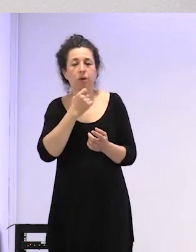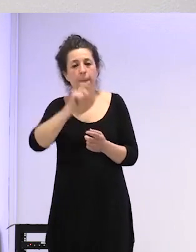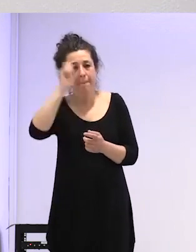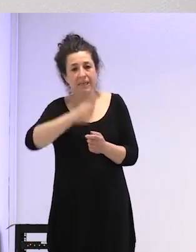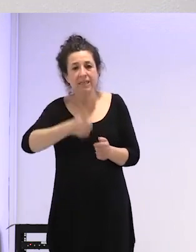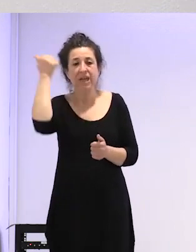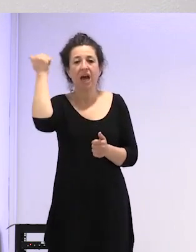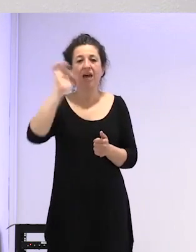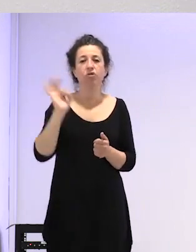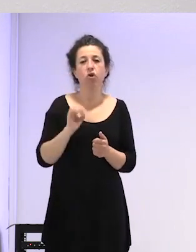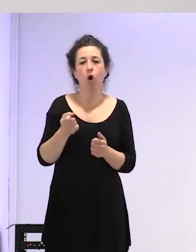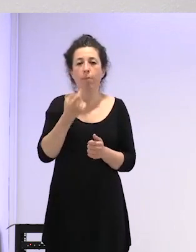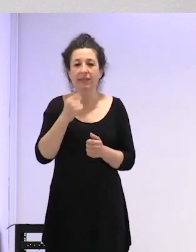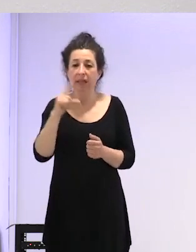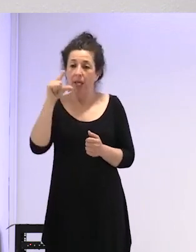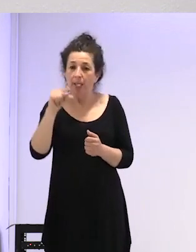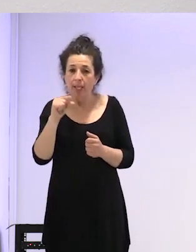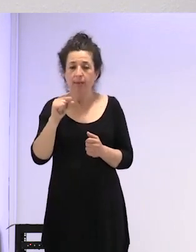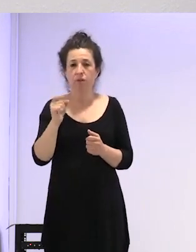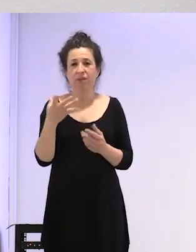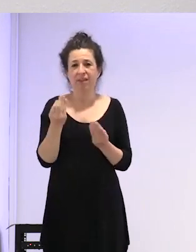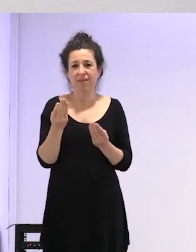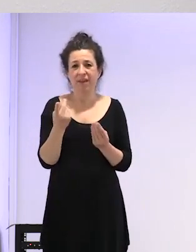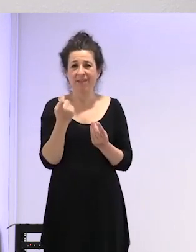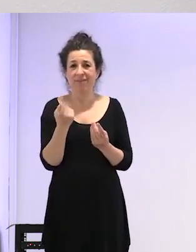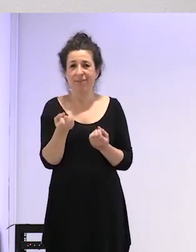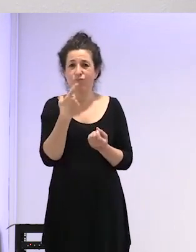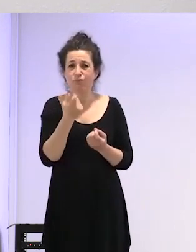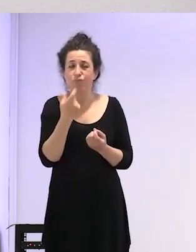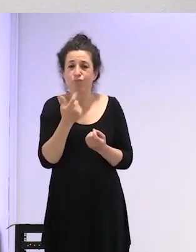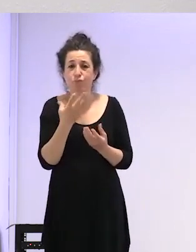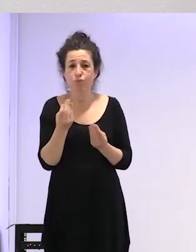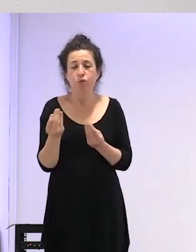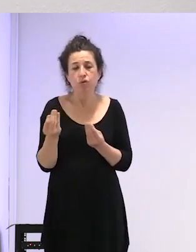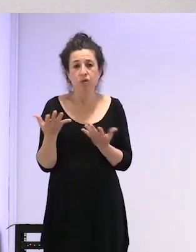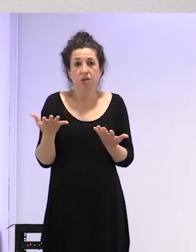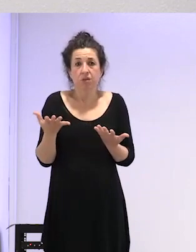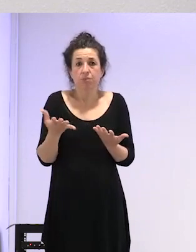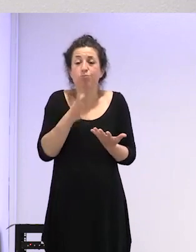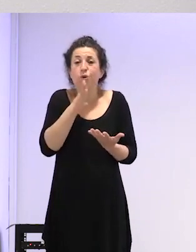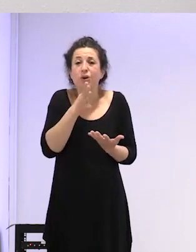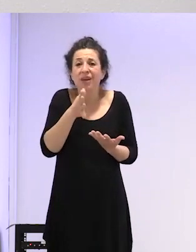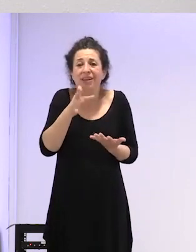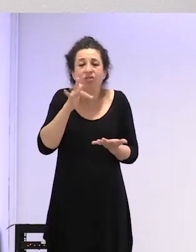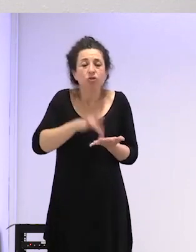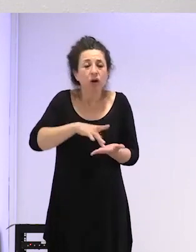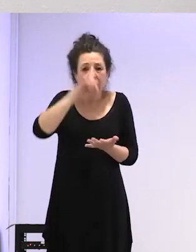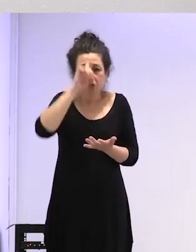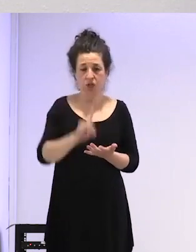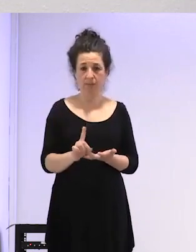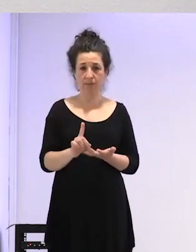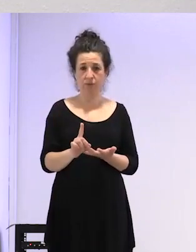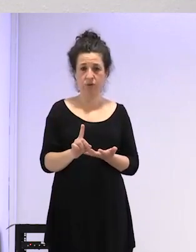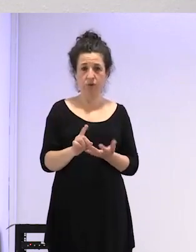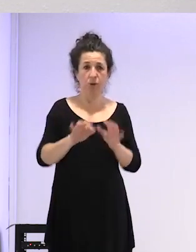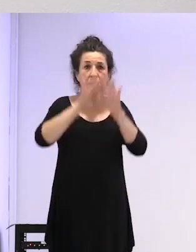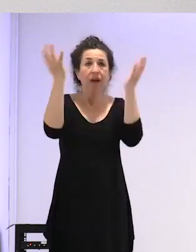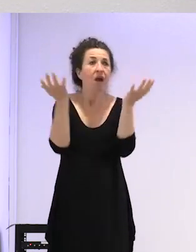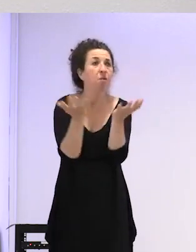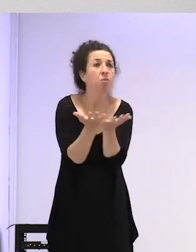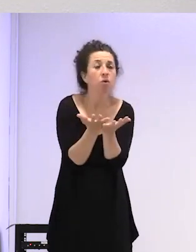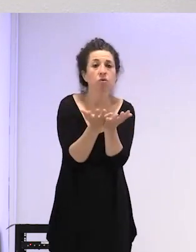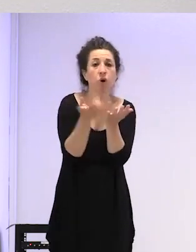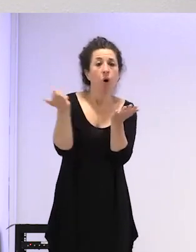tomar muchas pastillas y en Cataluña a ver no sabemos por qué pasa eso porque no está pasando en ningún otro lado del mundo